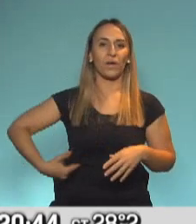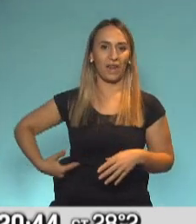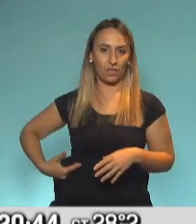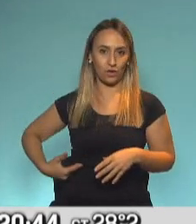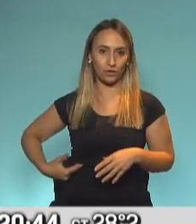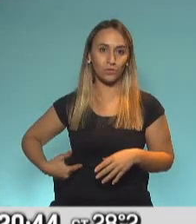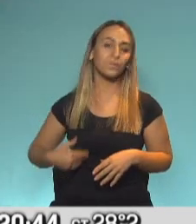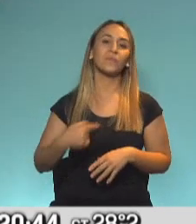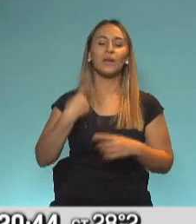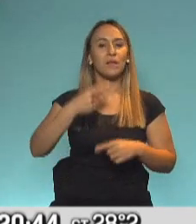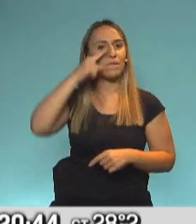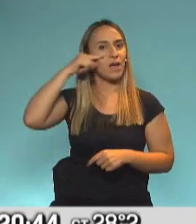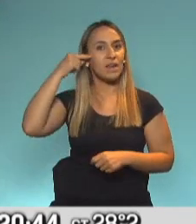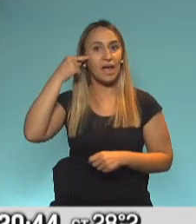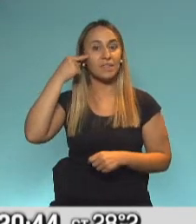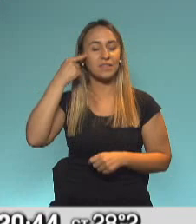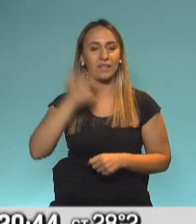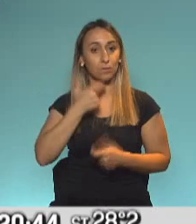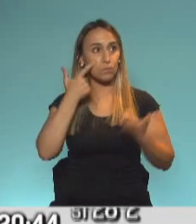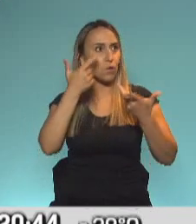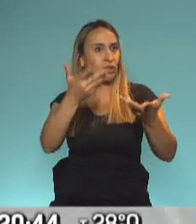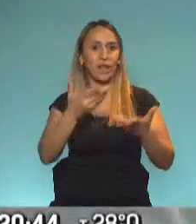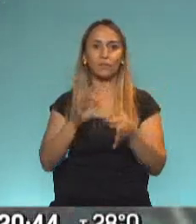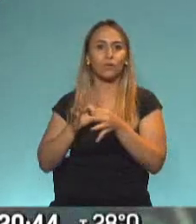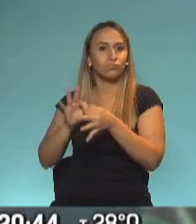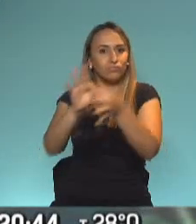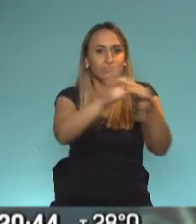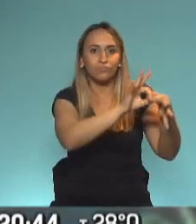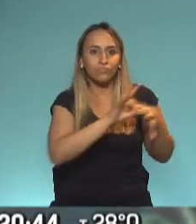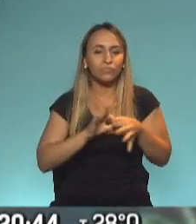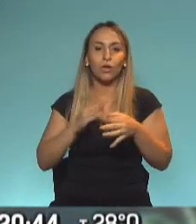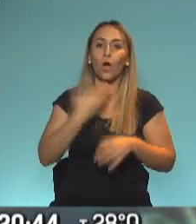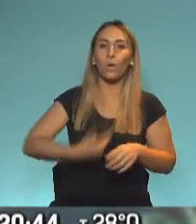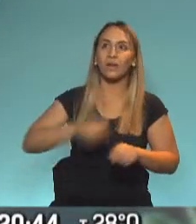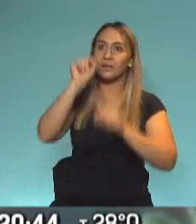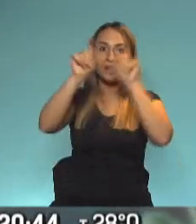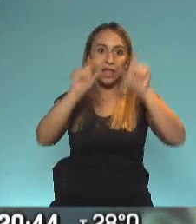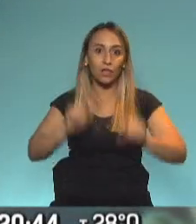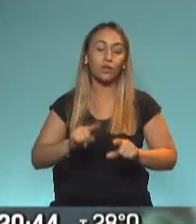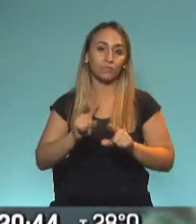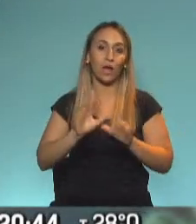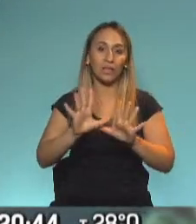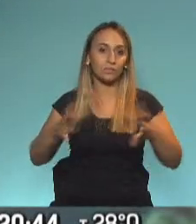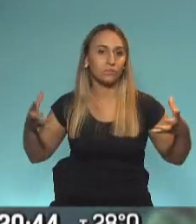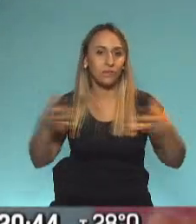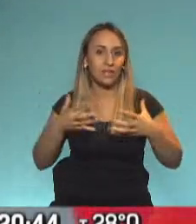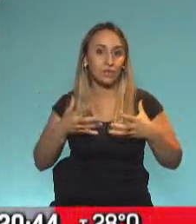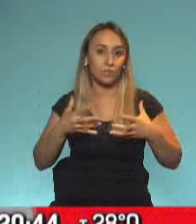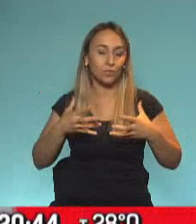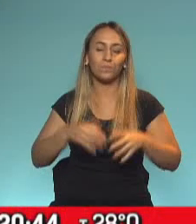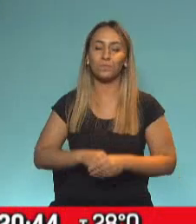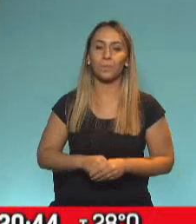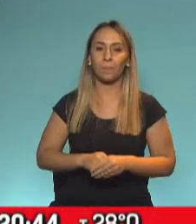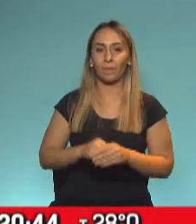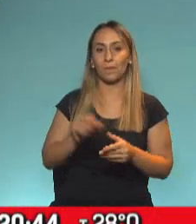Alberto Fernández quiso mostrar muy presentes en lo que simboliza esta coalición. Además, por supuesto,